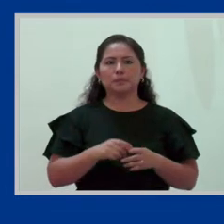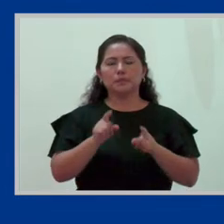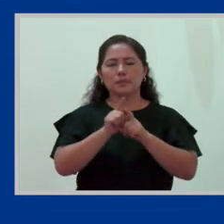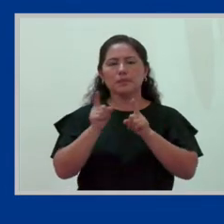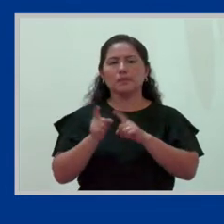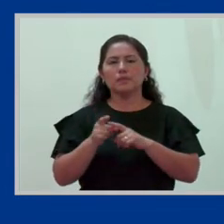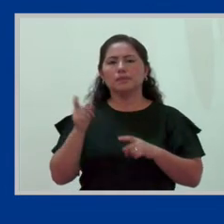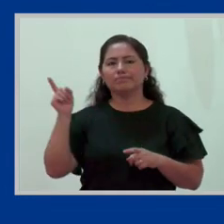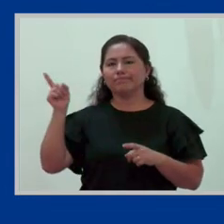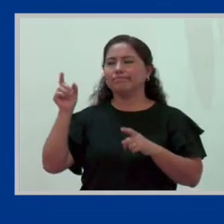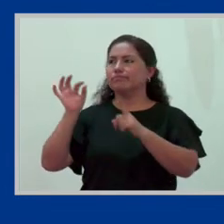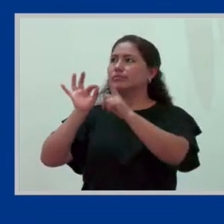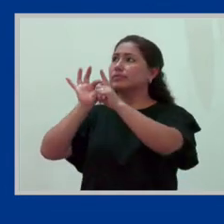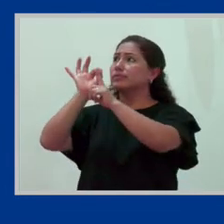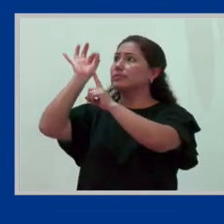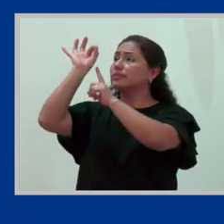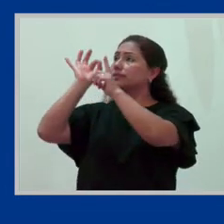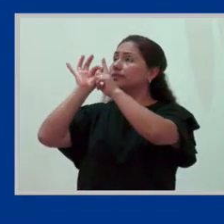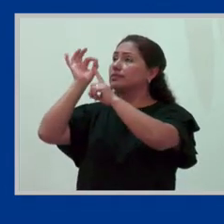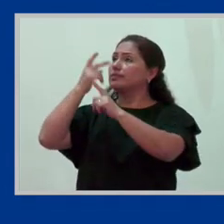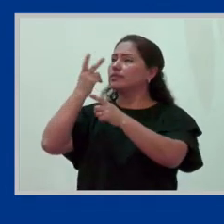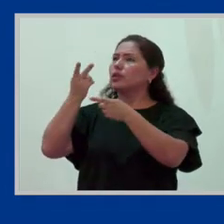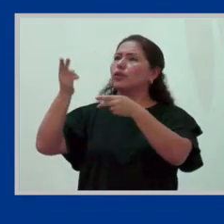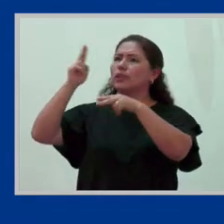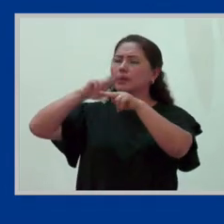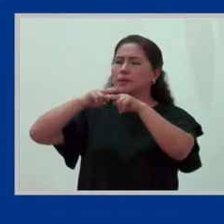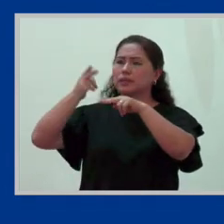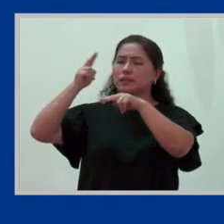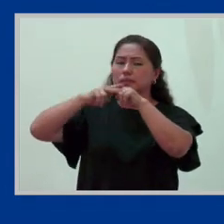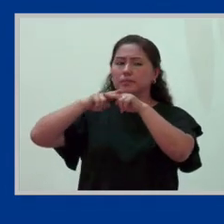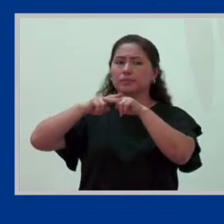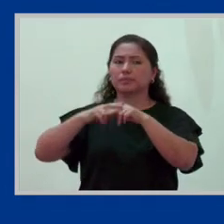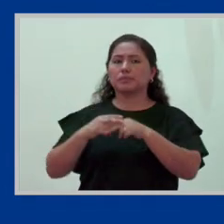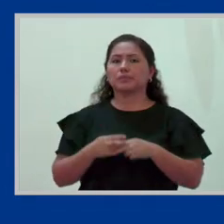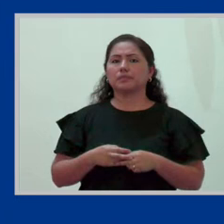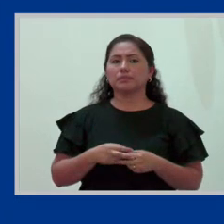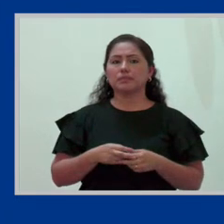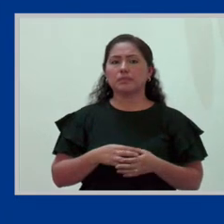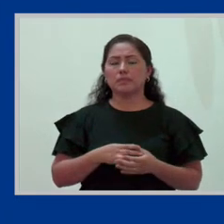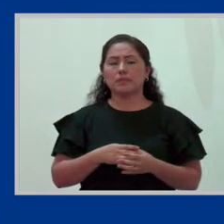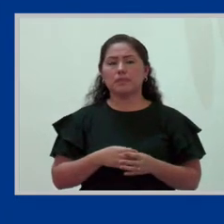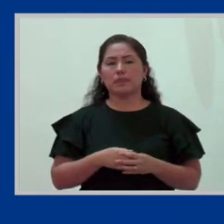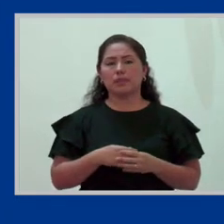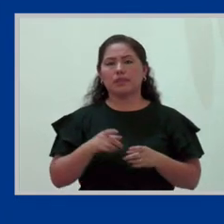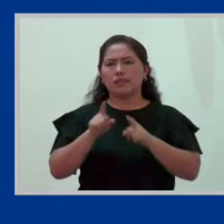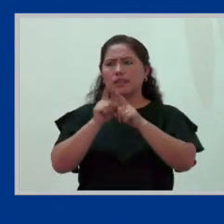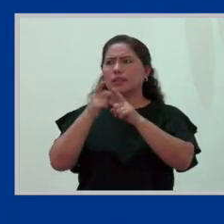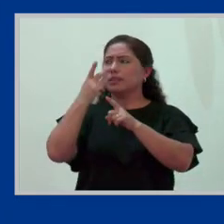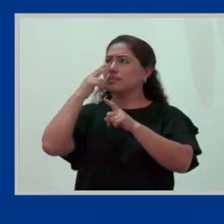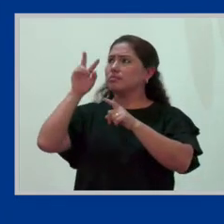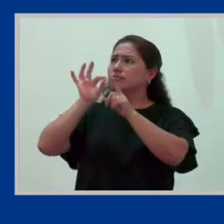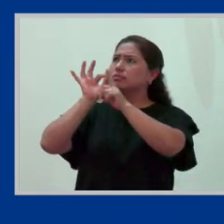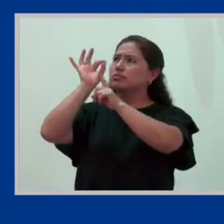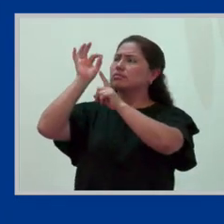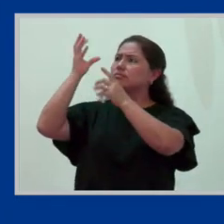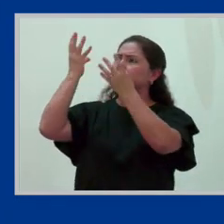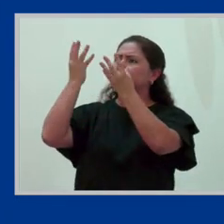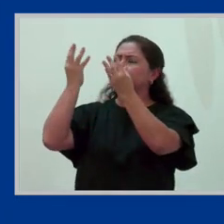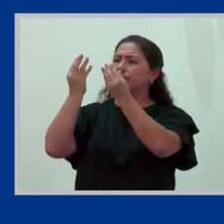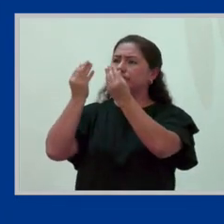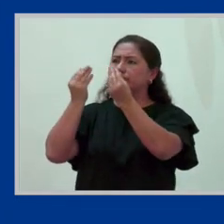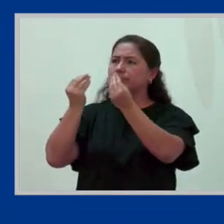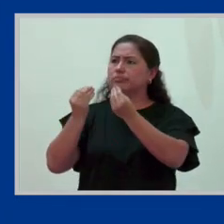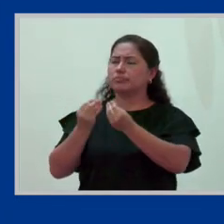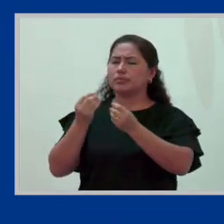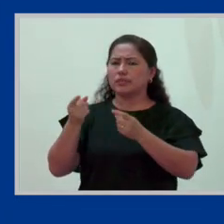entonces esta brecha nuevamente ha empezado a reducir. Pero todavía ni siquiera, al menos con los datos